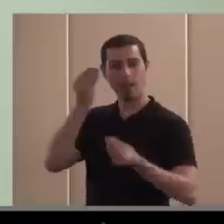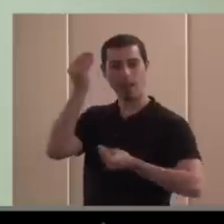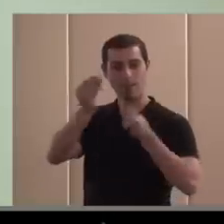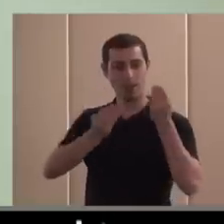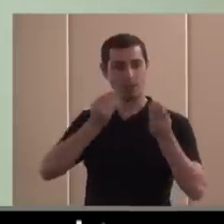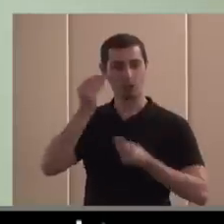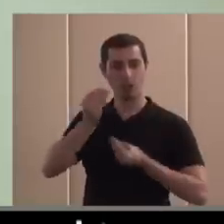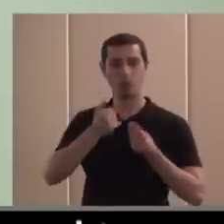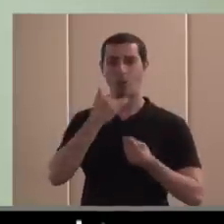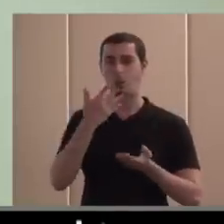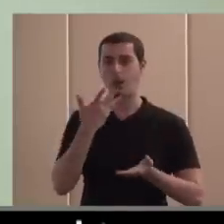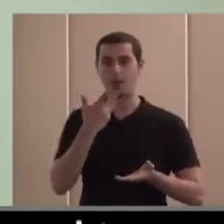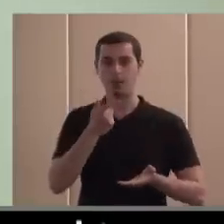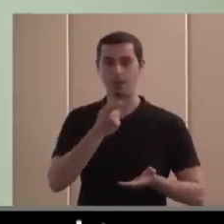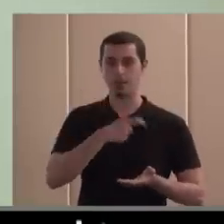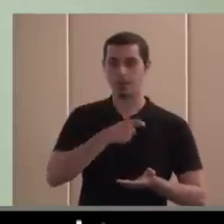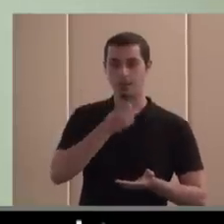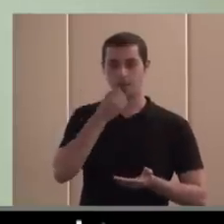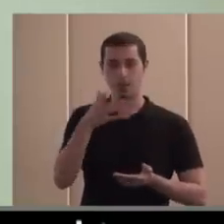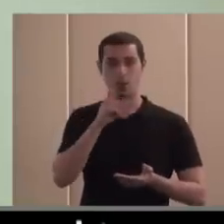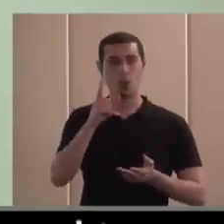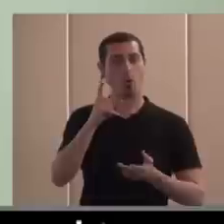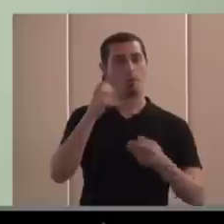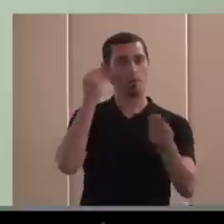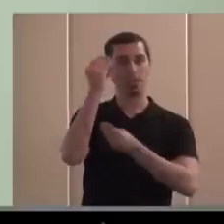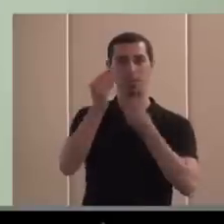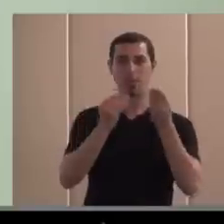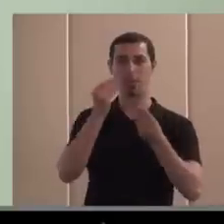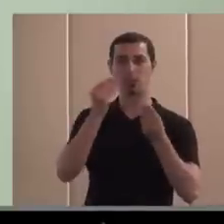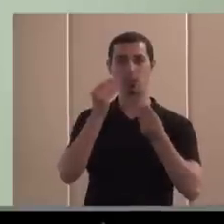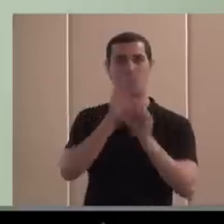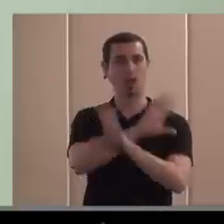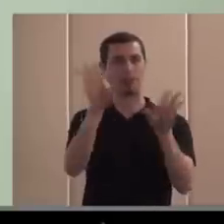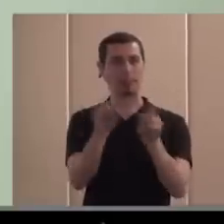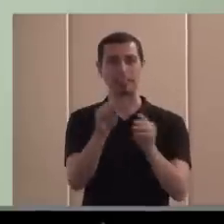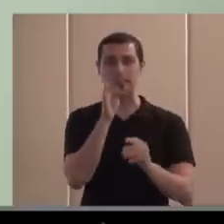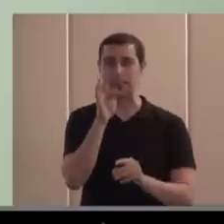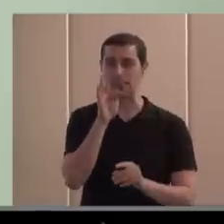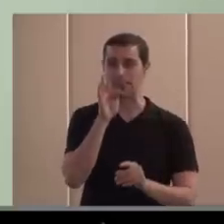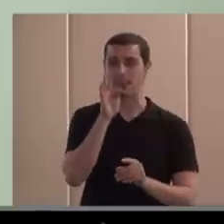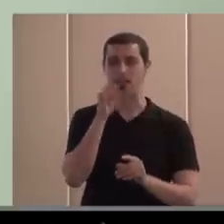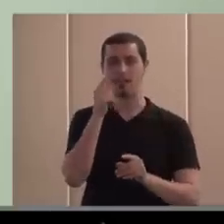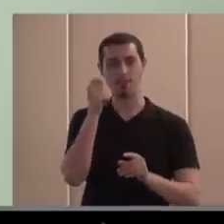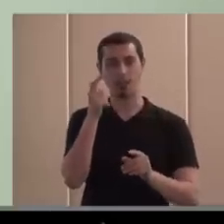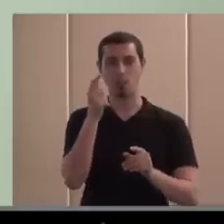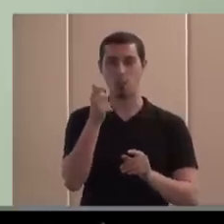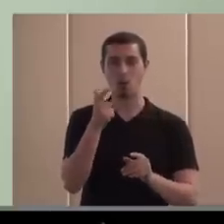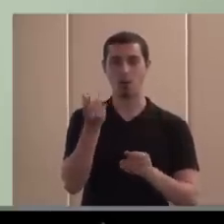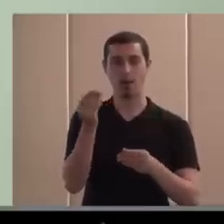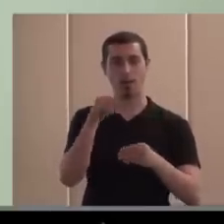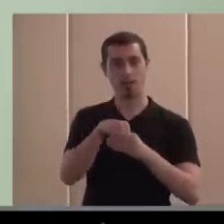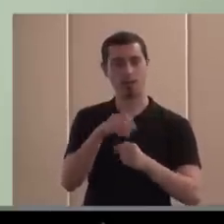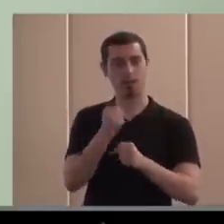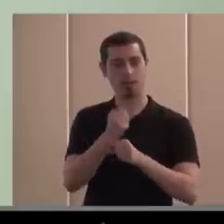una serie de inquietudes, a veces de pensamientos no concluidos, no terminados, que están en cierta ebullición.